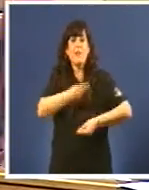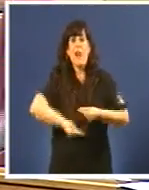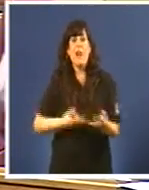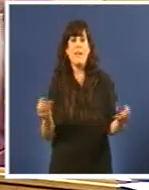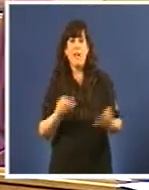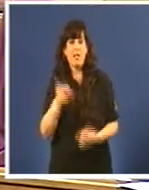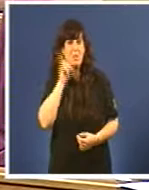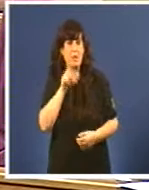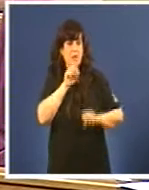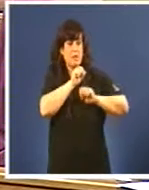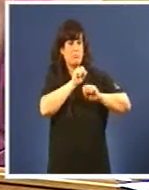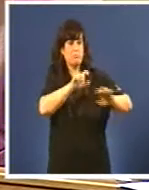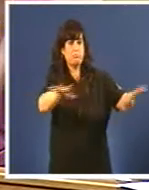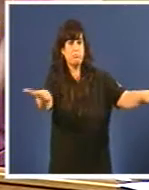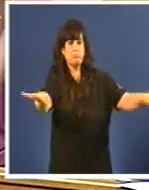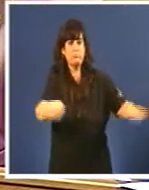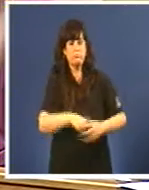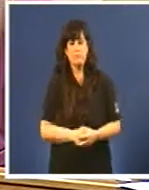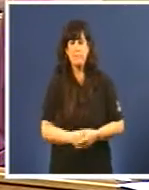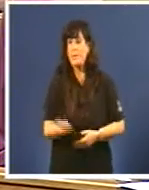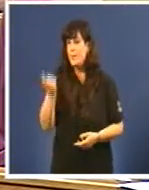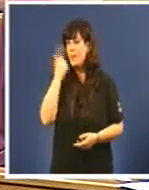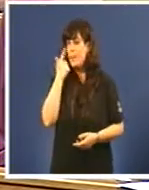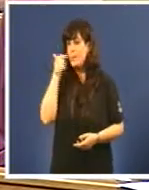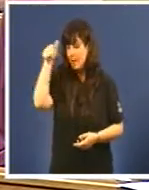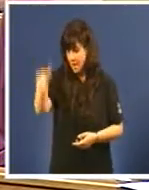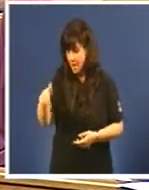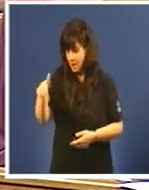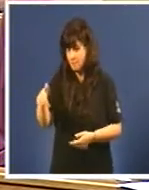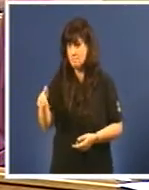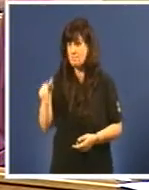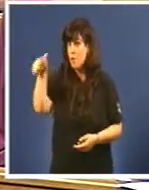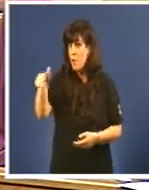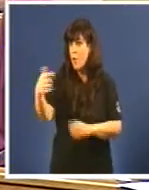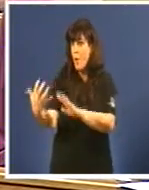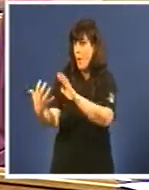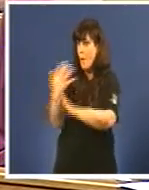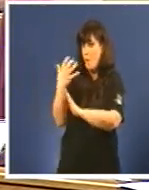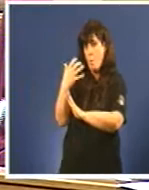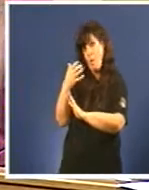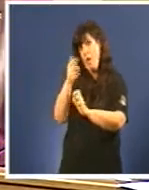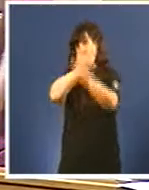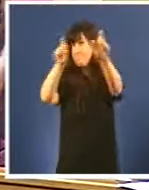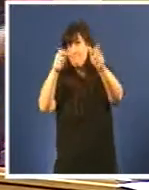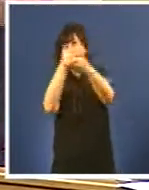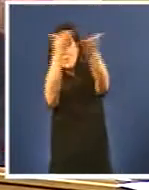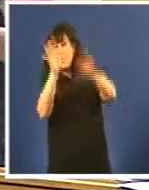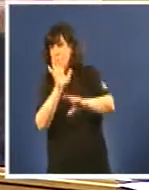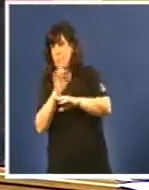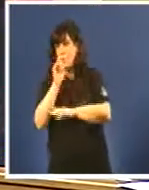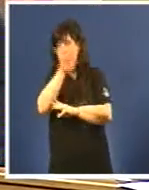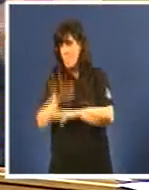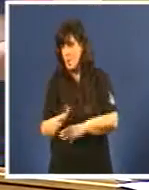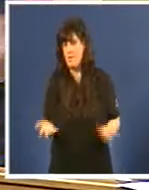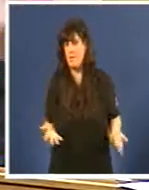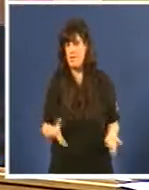sobre os demais. Mire, o que acaba de facer aquí é unha burla aos traballadores que están no Parlamento. Eu convido a que venha a falar con eles. Cando os